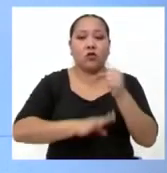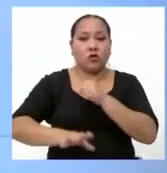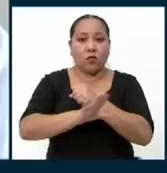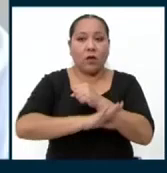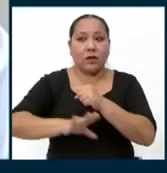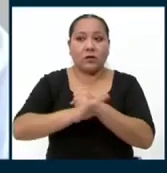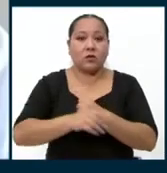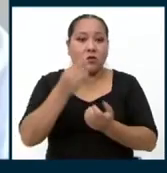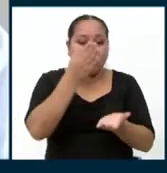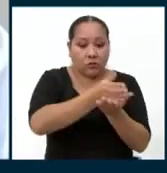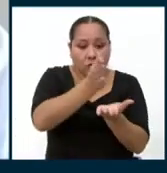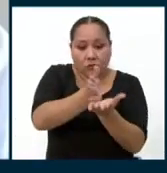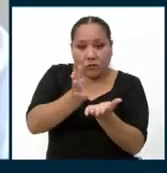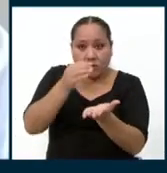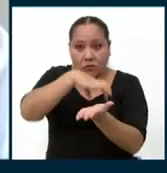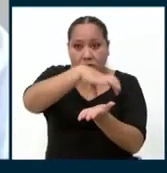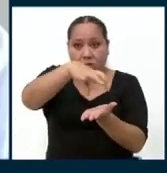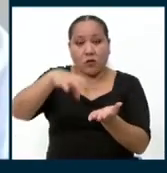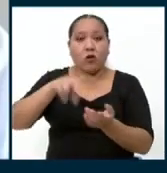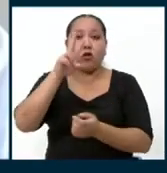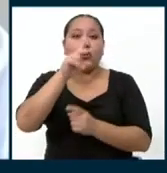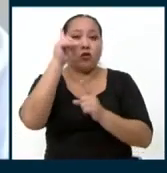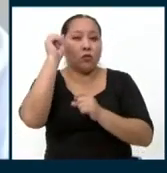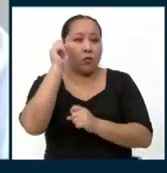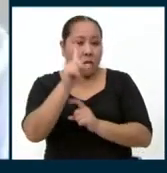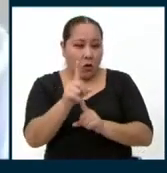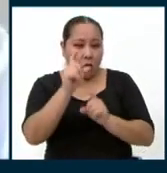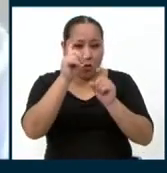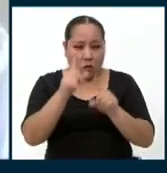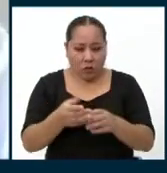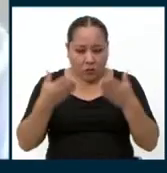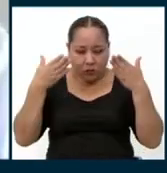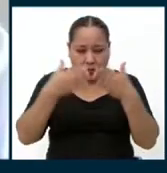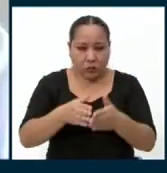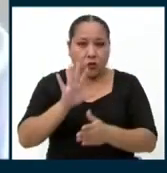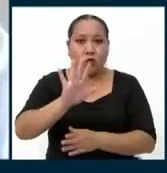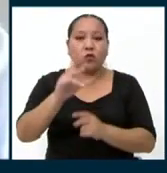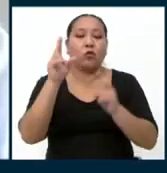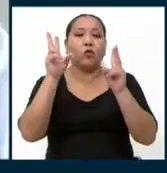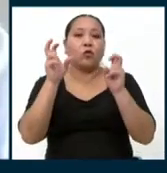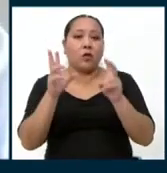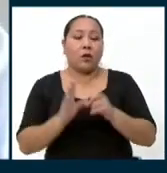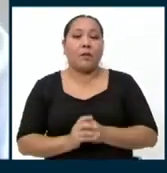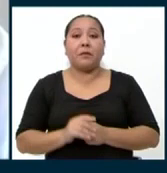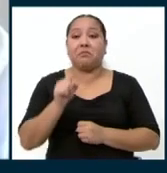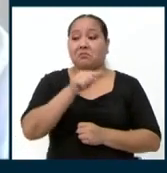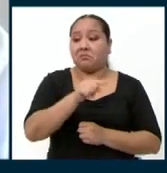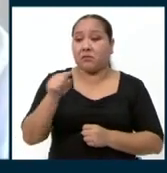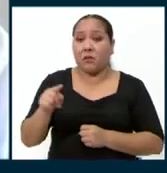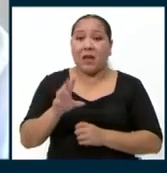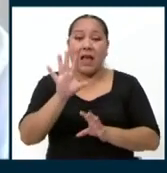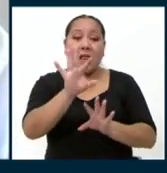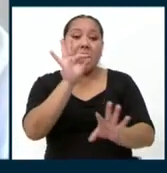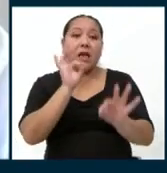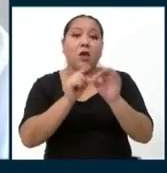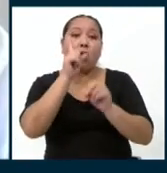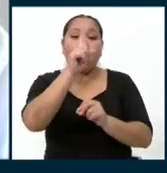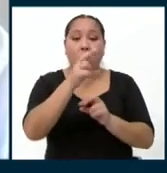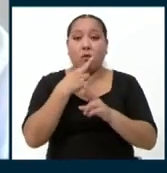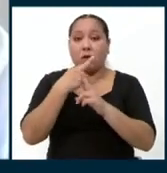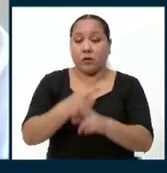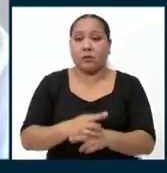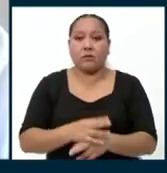Cada tajada tiene dos preguntas específicas relativas a su tema y los candidatos tienen la opción de elegir una para responder.